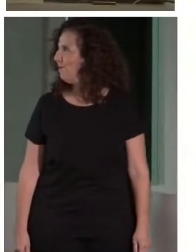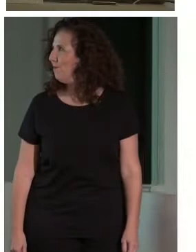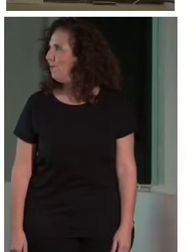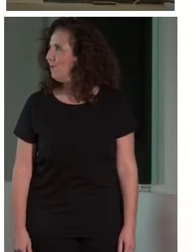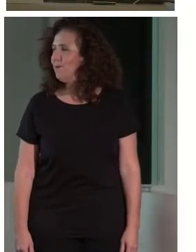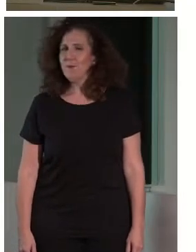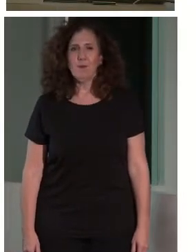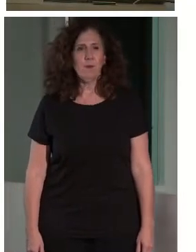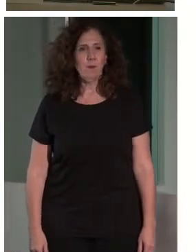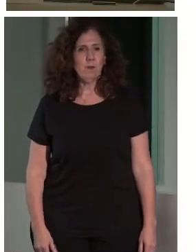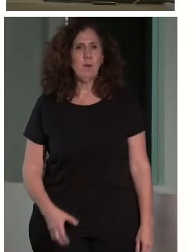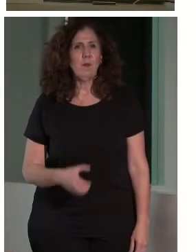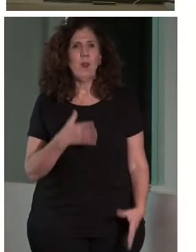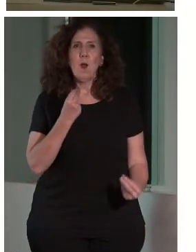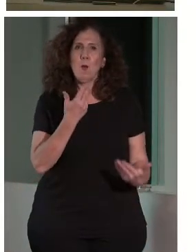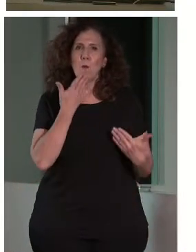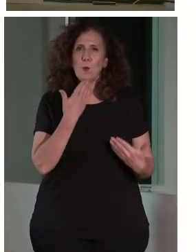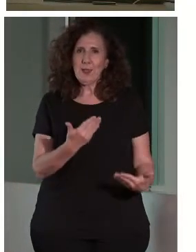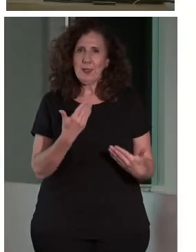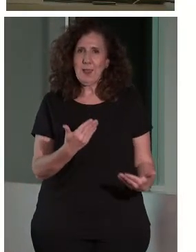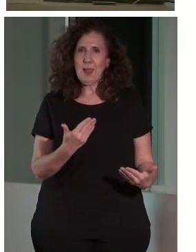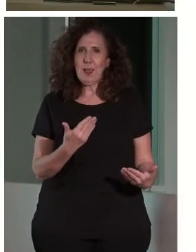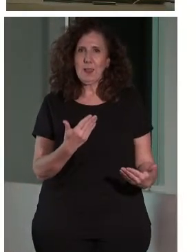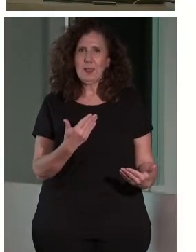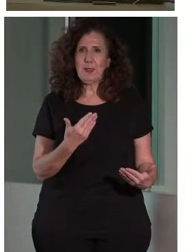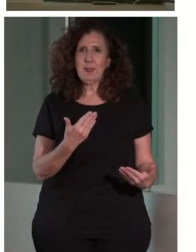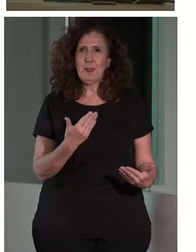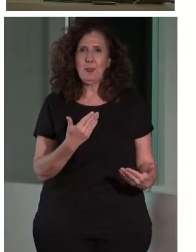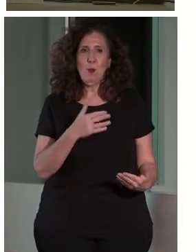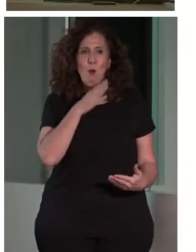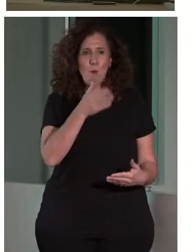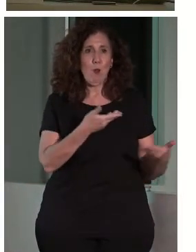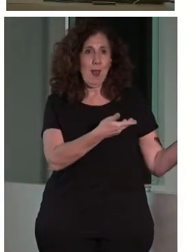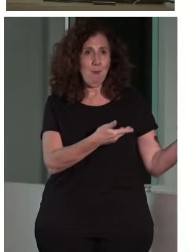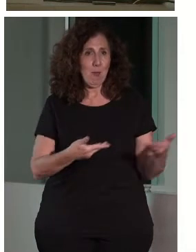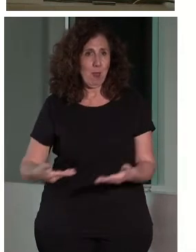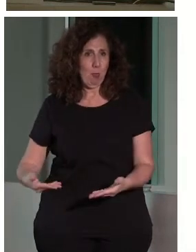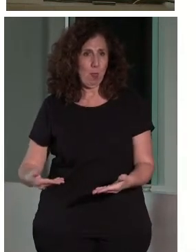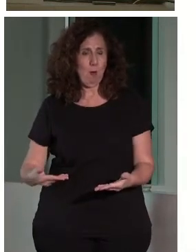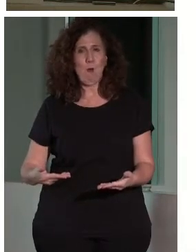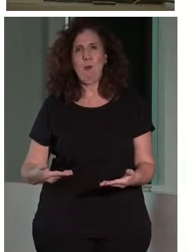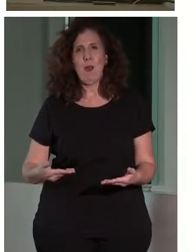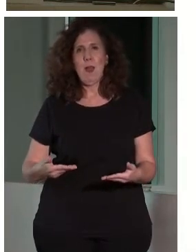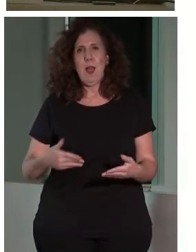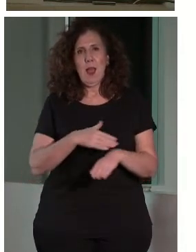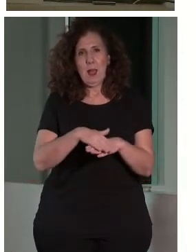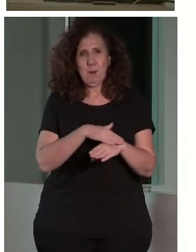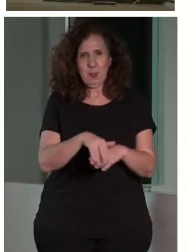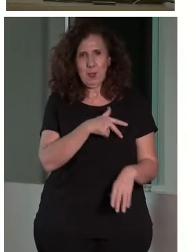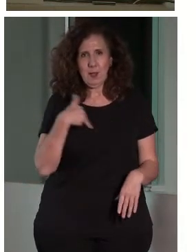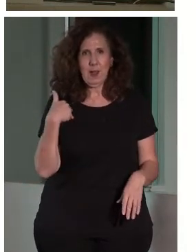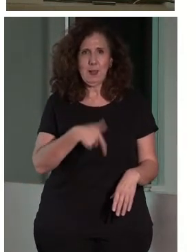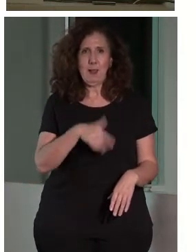Bueno, pues muchas gracias por la invitación a la Subdirección General de Protección del Patrimonio,